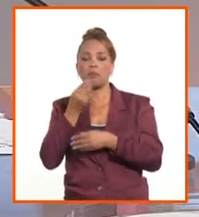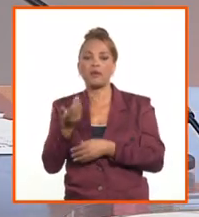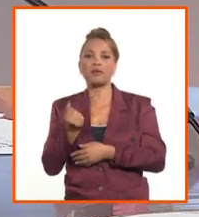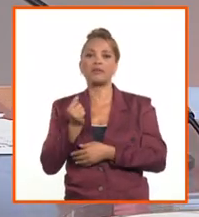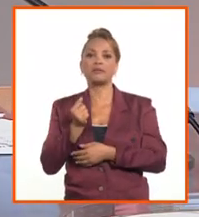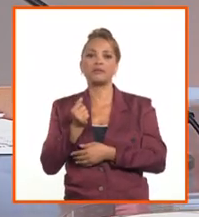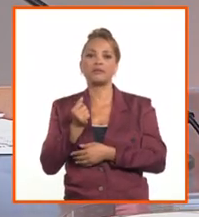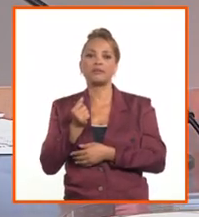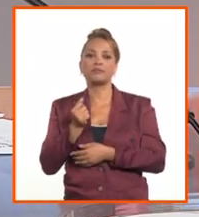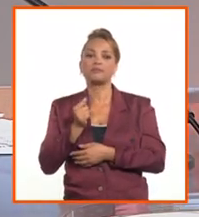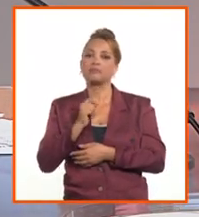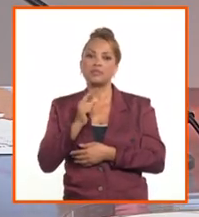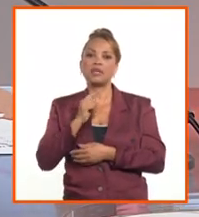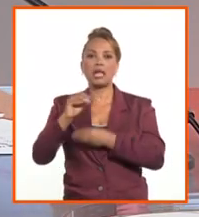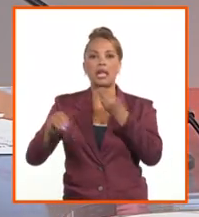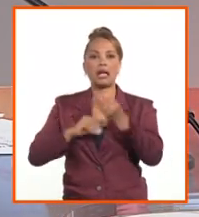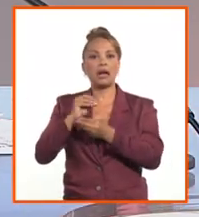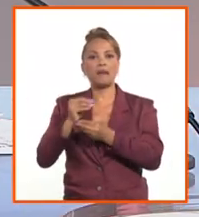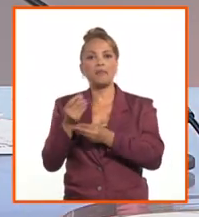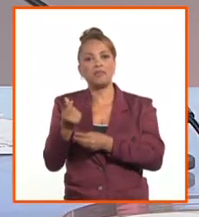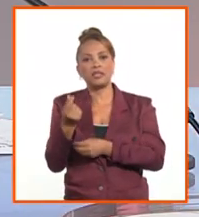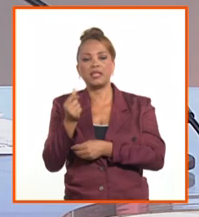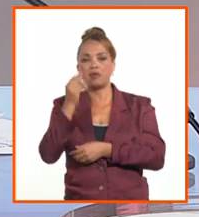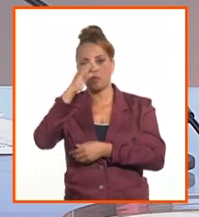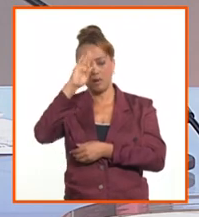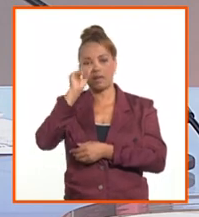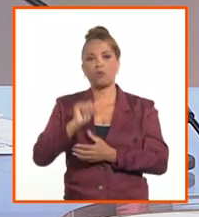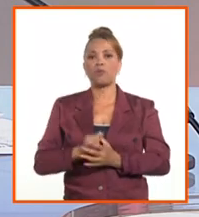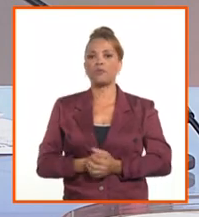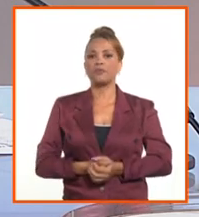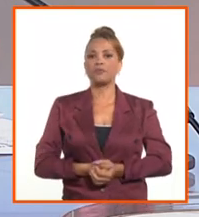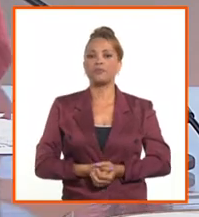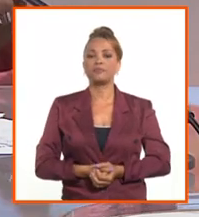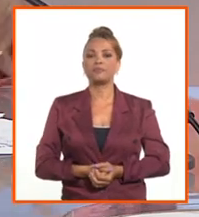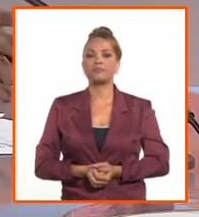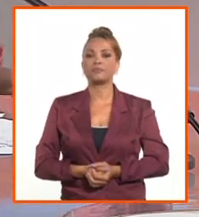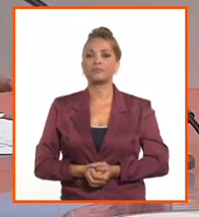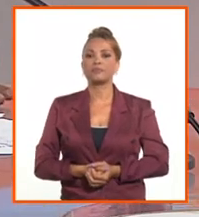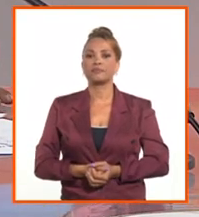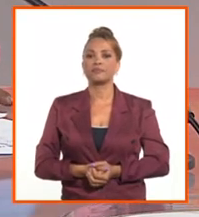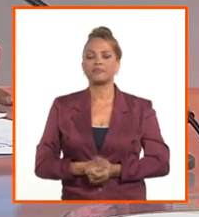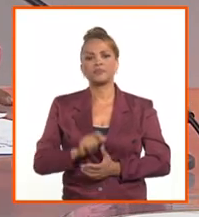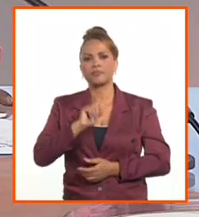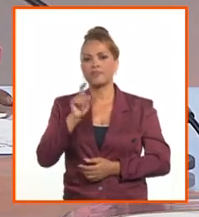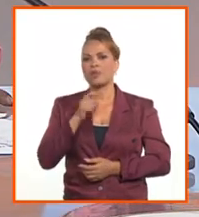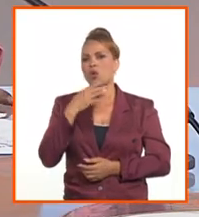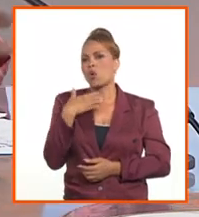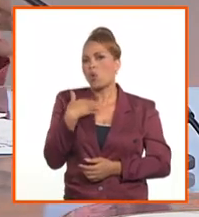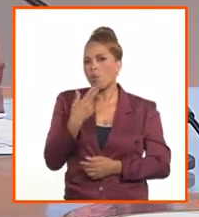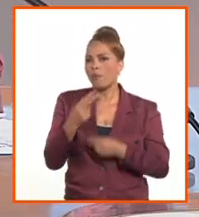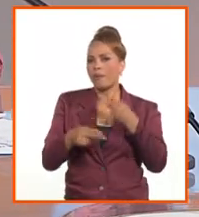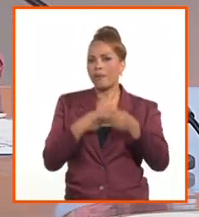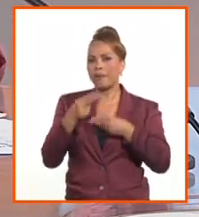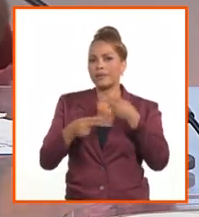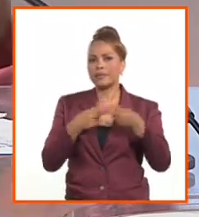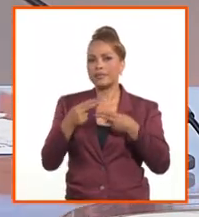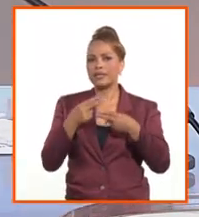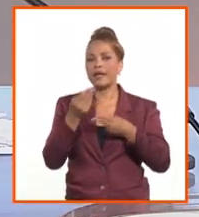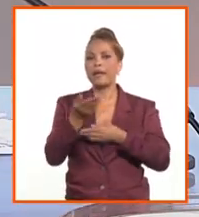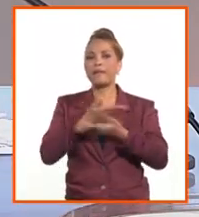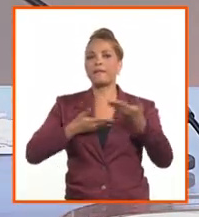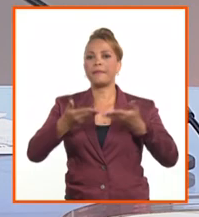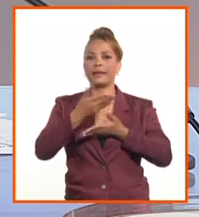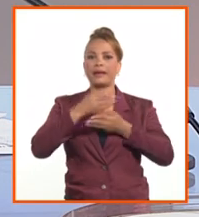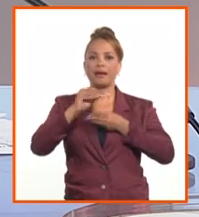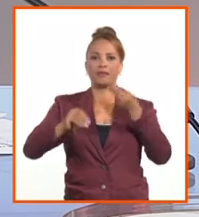en moneda nacional. ¿Cómo vamos a implementar este mercado? Bueno, ya